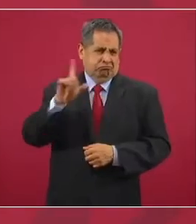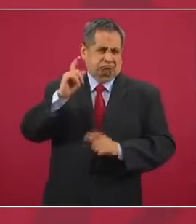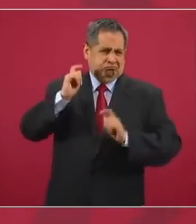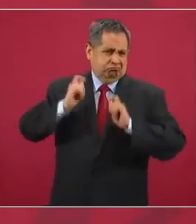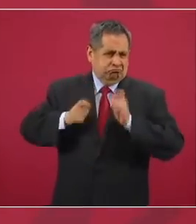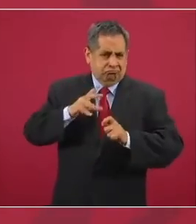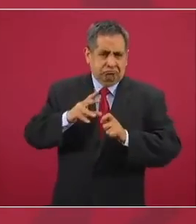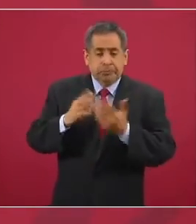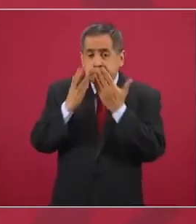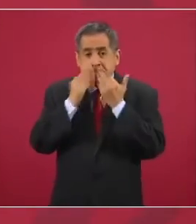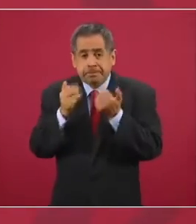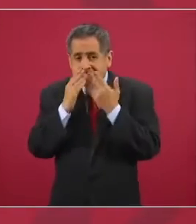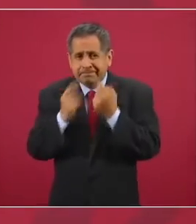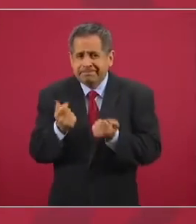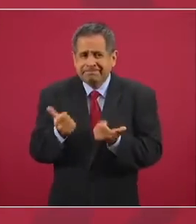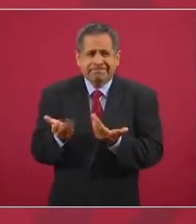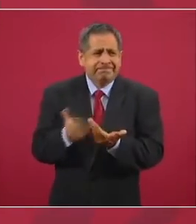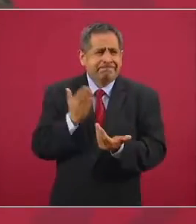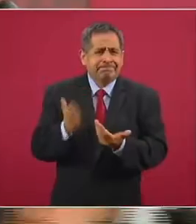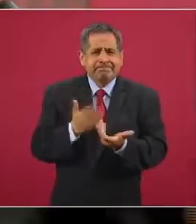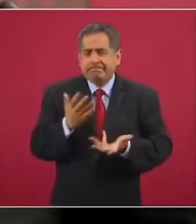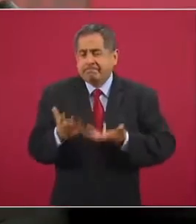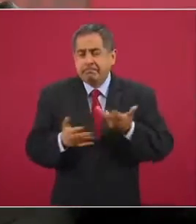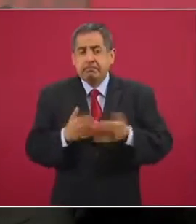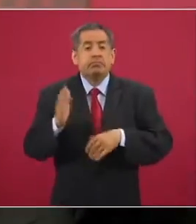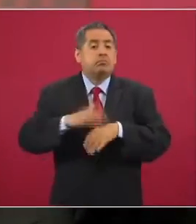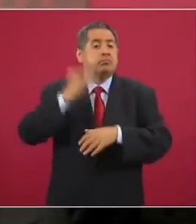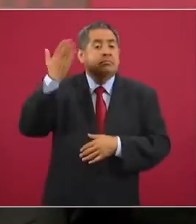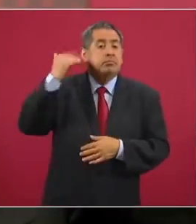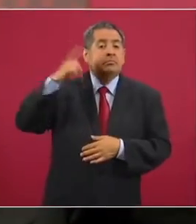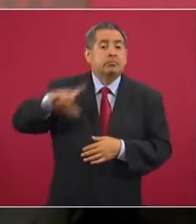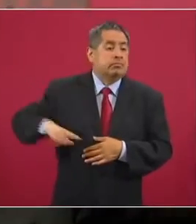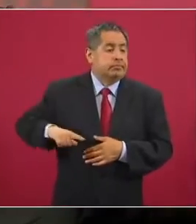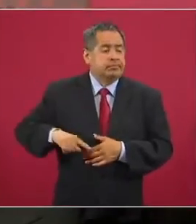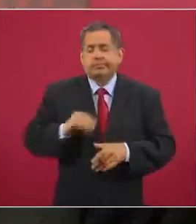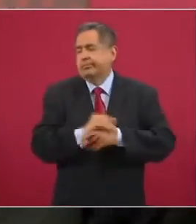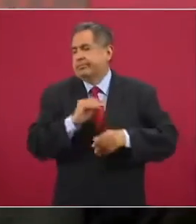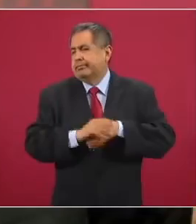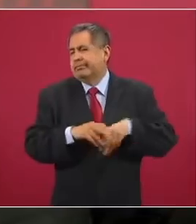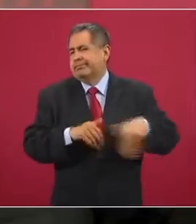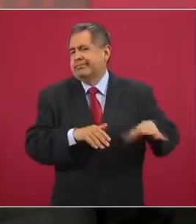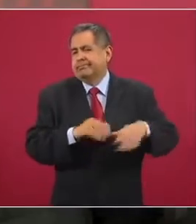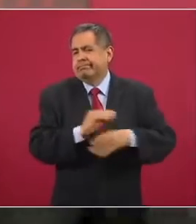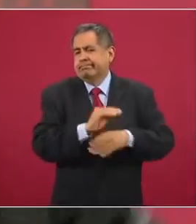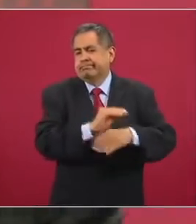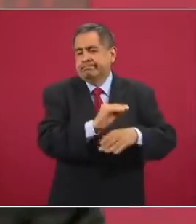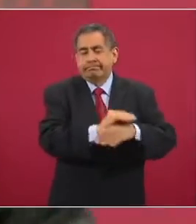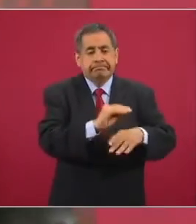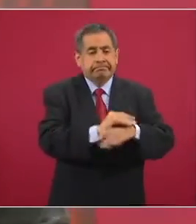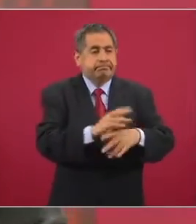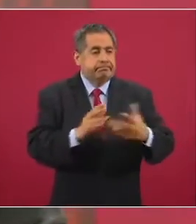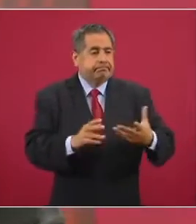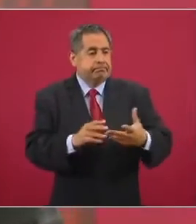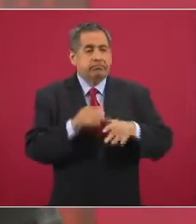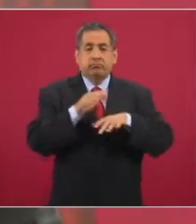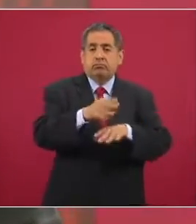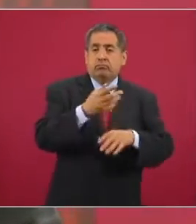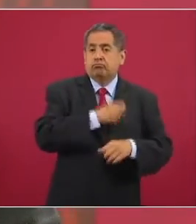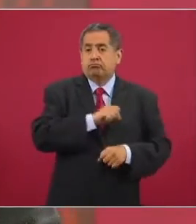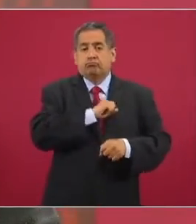que requiere el país, porque se abandonó todo lo relacionado con la salud.